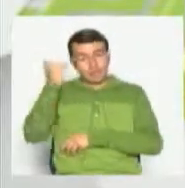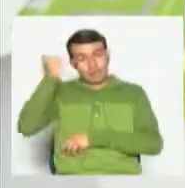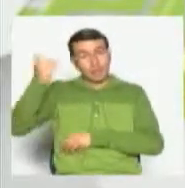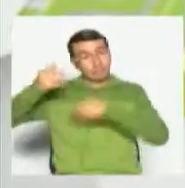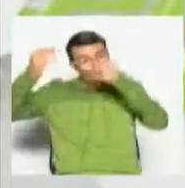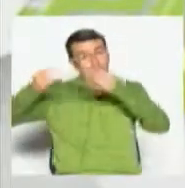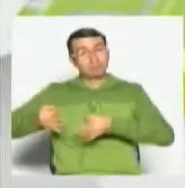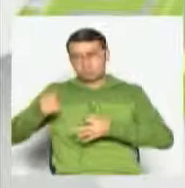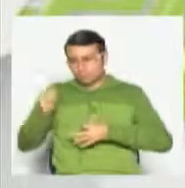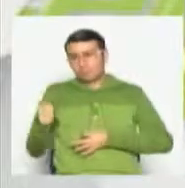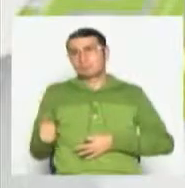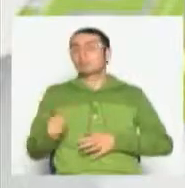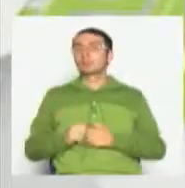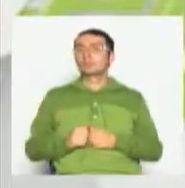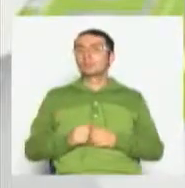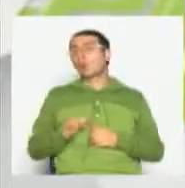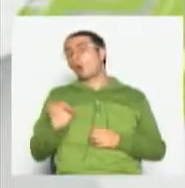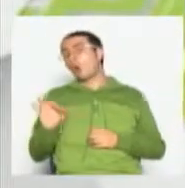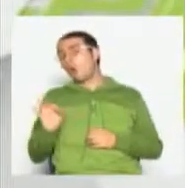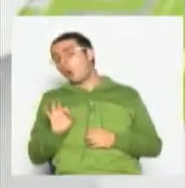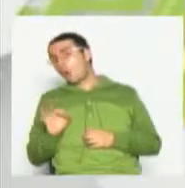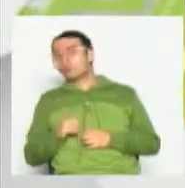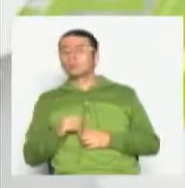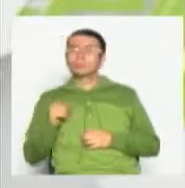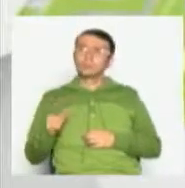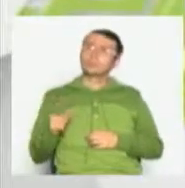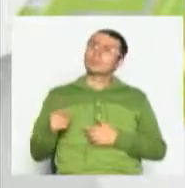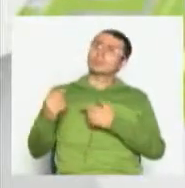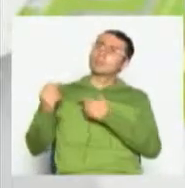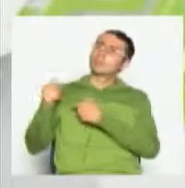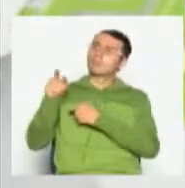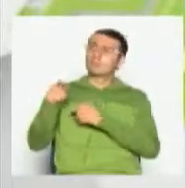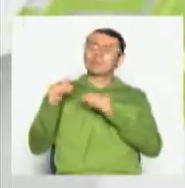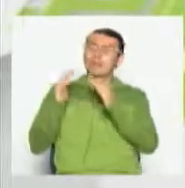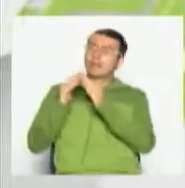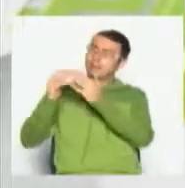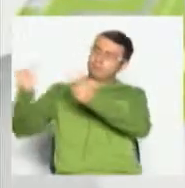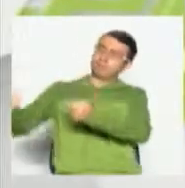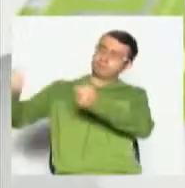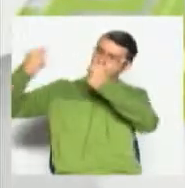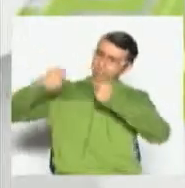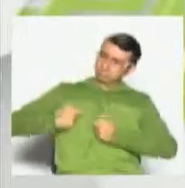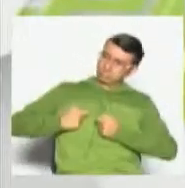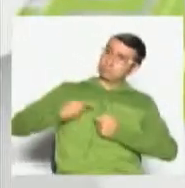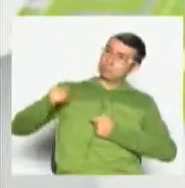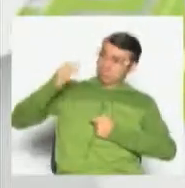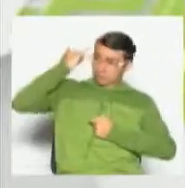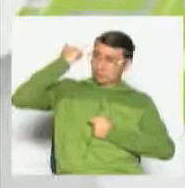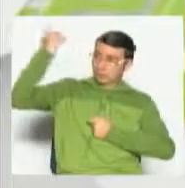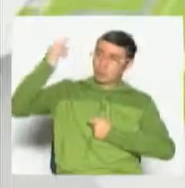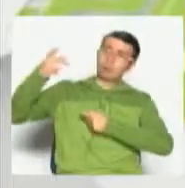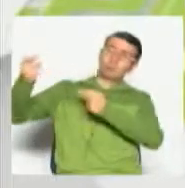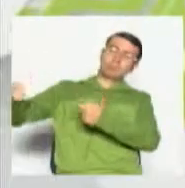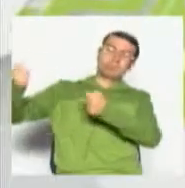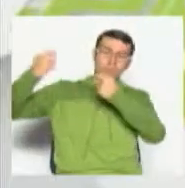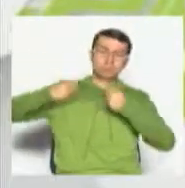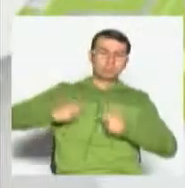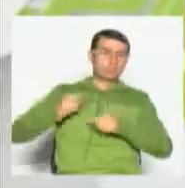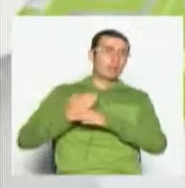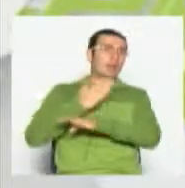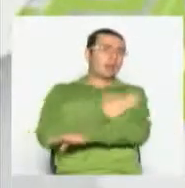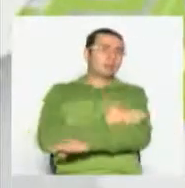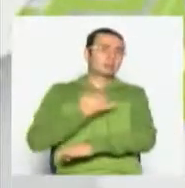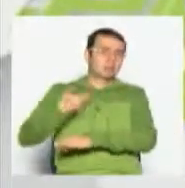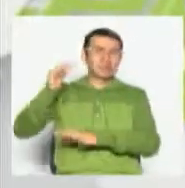original. También puede darse por encargo explícito de una casa productora mediante la compra de un formato preexistente